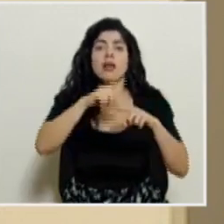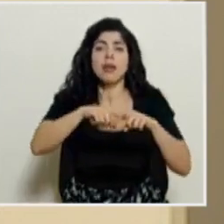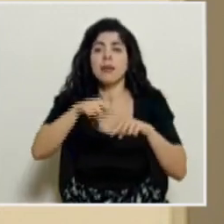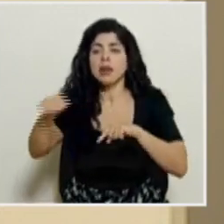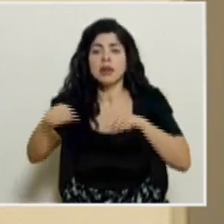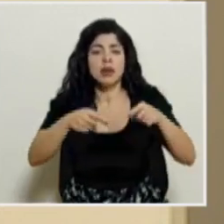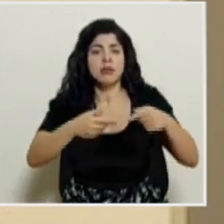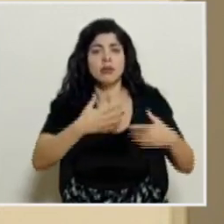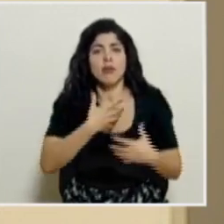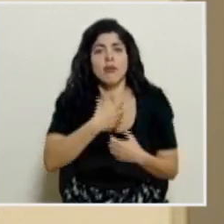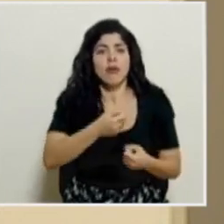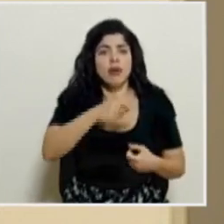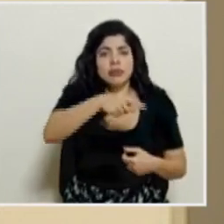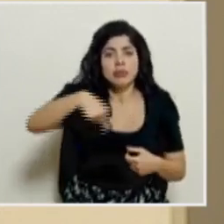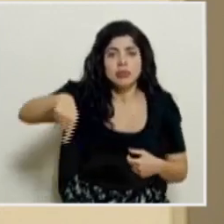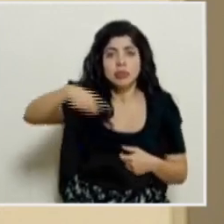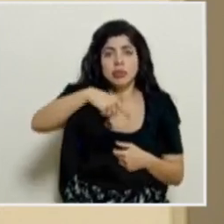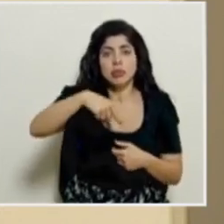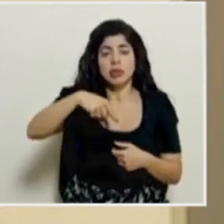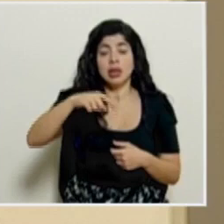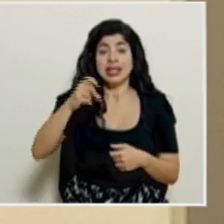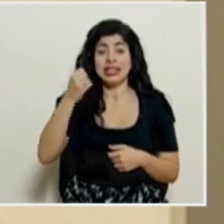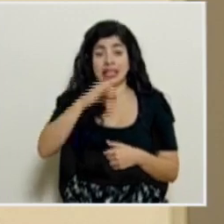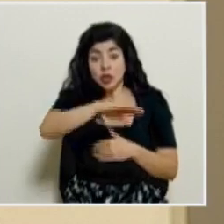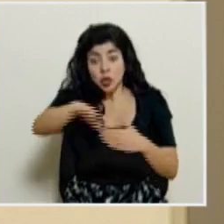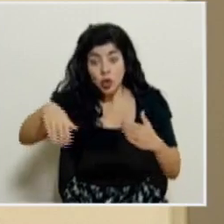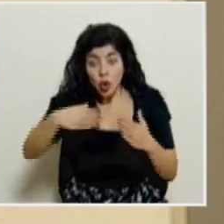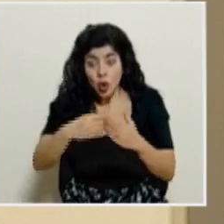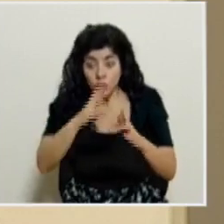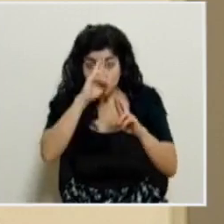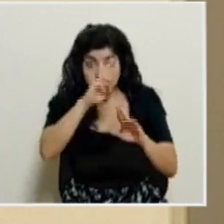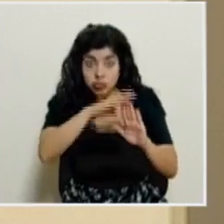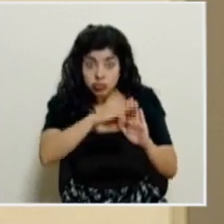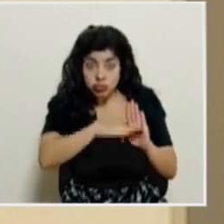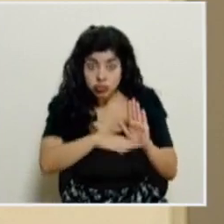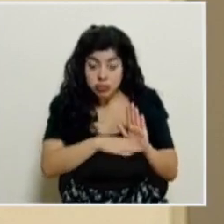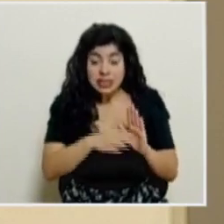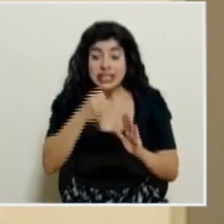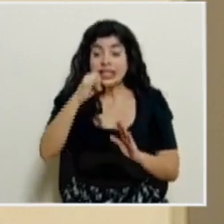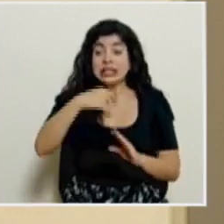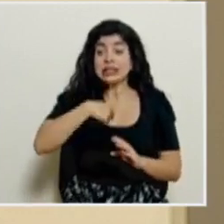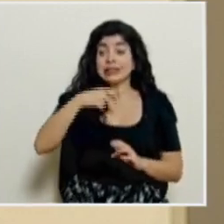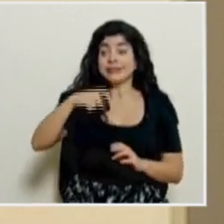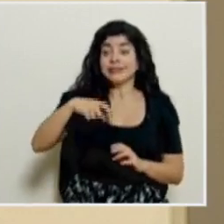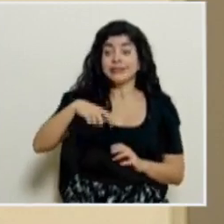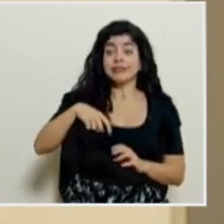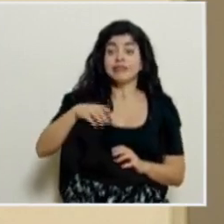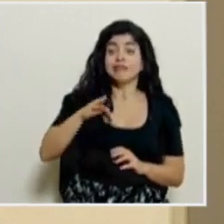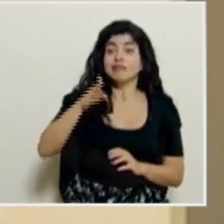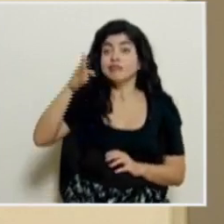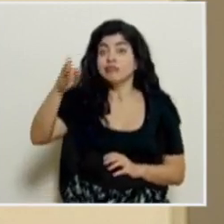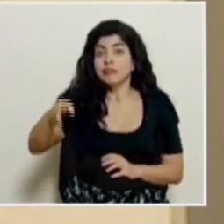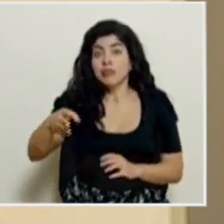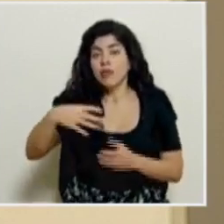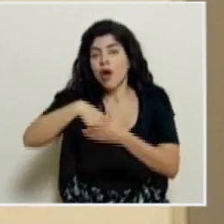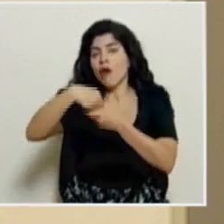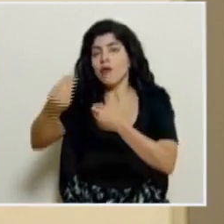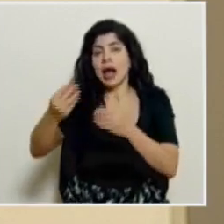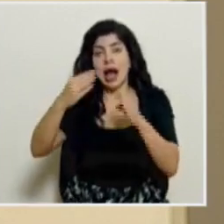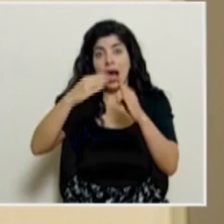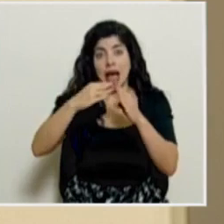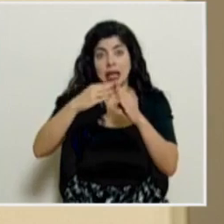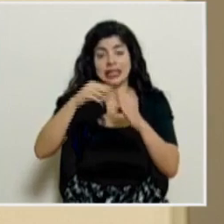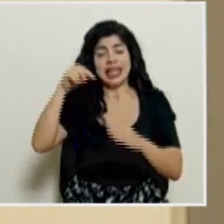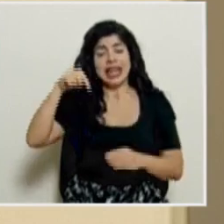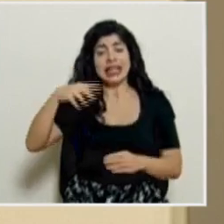y que en la medida que apliquemos protocolos, y sepamos que la movilización que vayamos a hacer fuera de nuestros hogares, tiene que